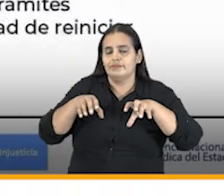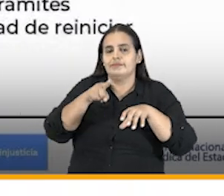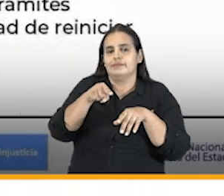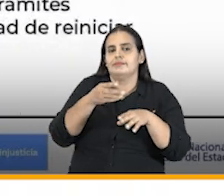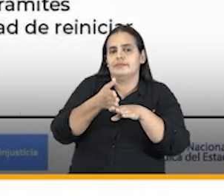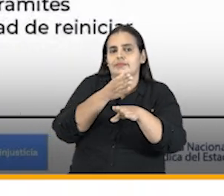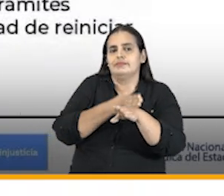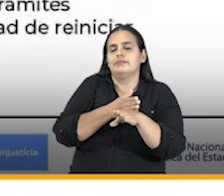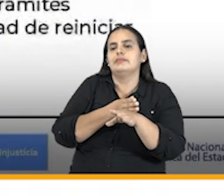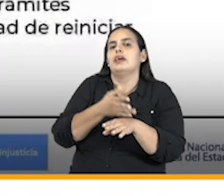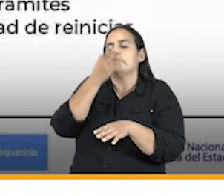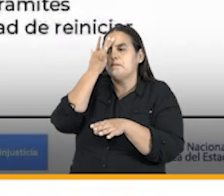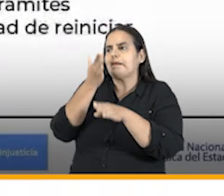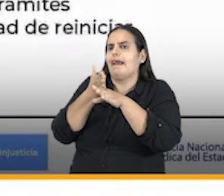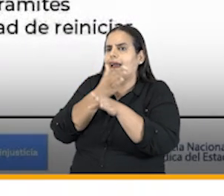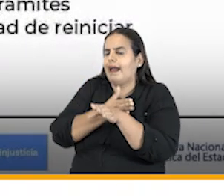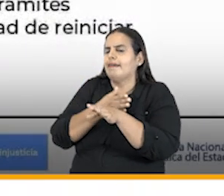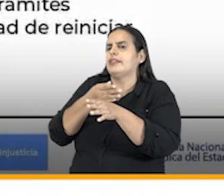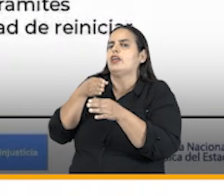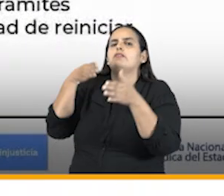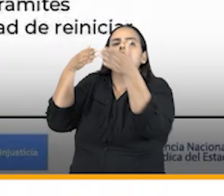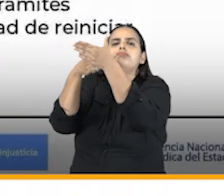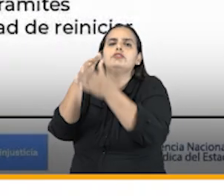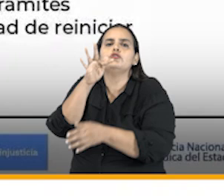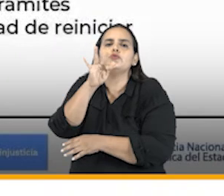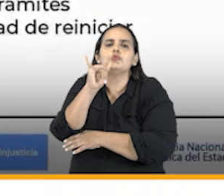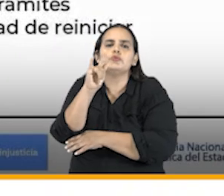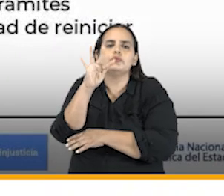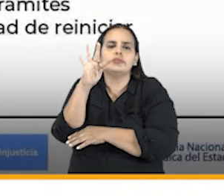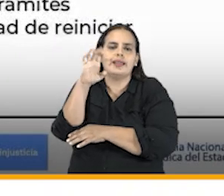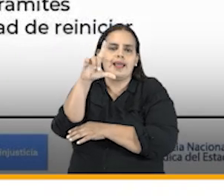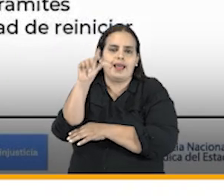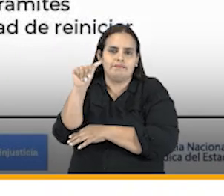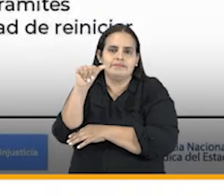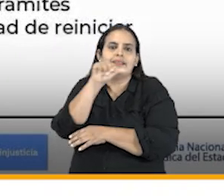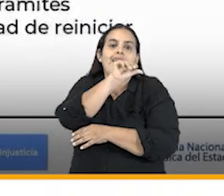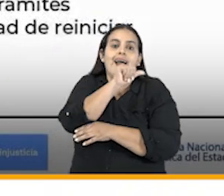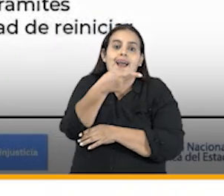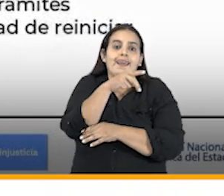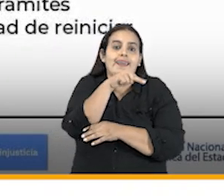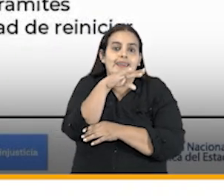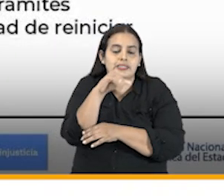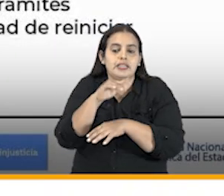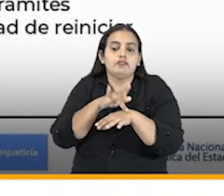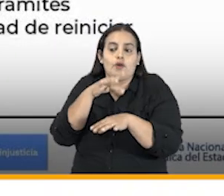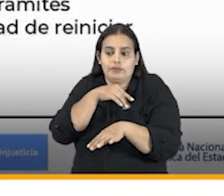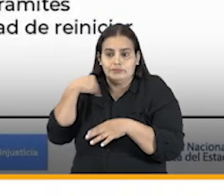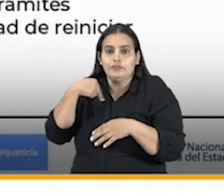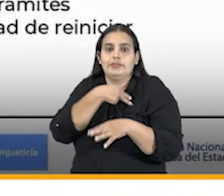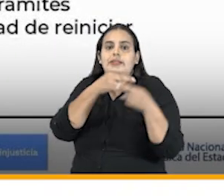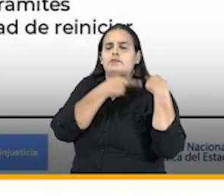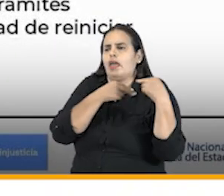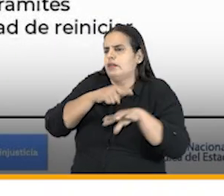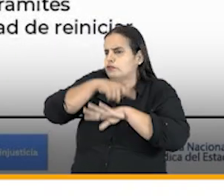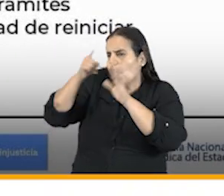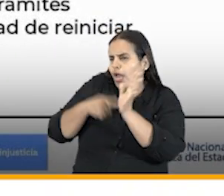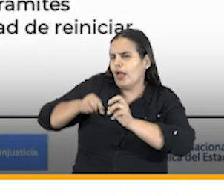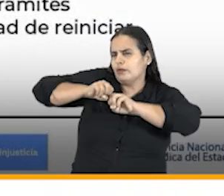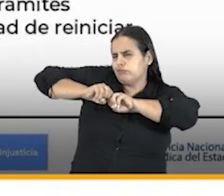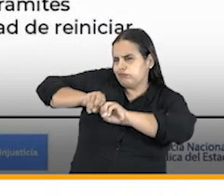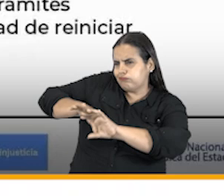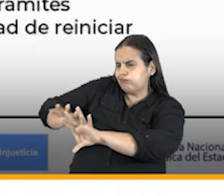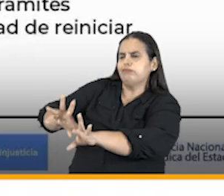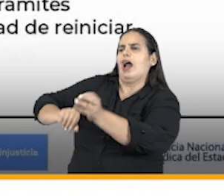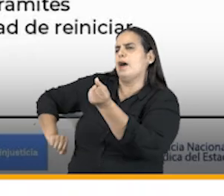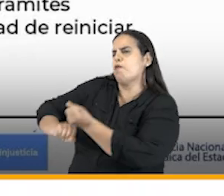una sentencia que fue atacada vía acción de tutela y en donde la agencia tuvo que desplegar llamémoslo así toda su artillería